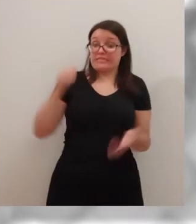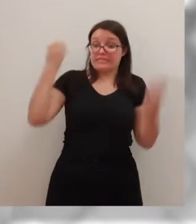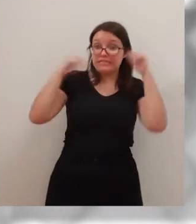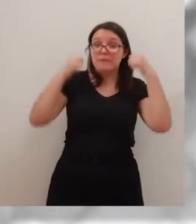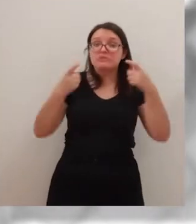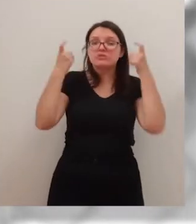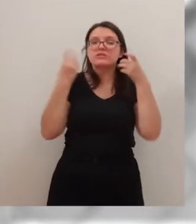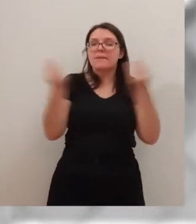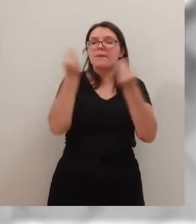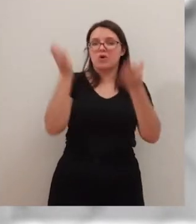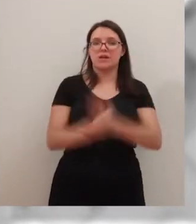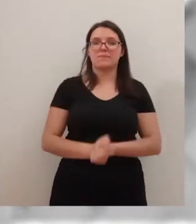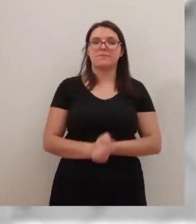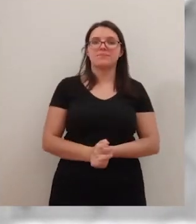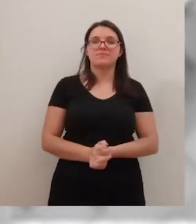querer mejorar.